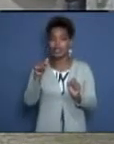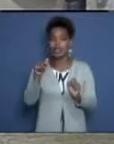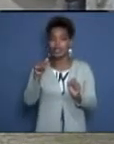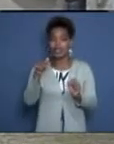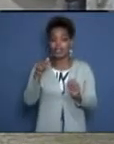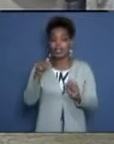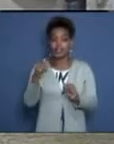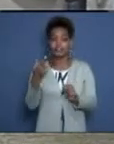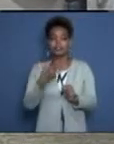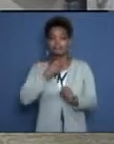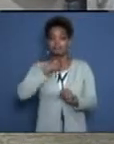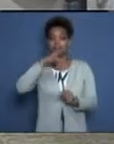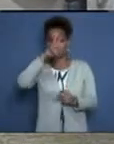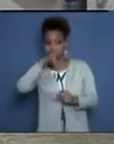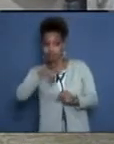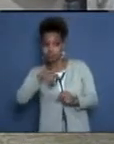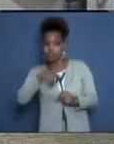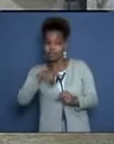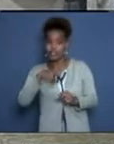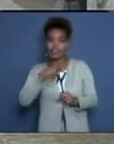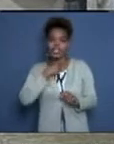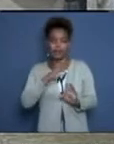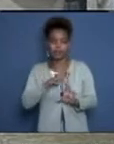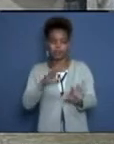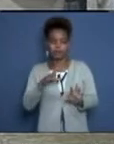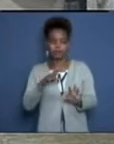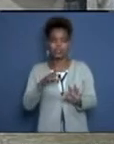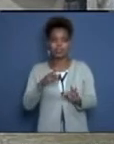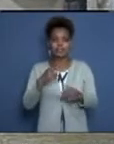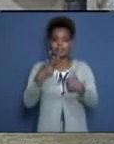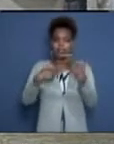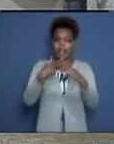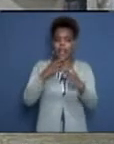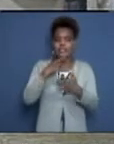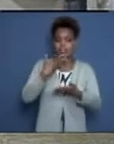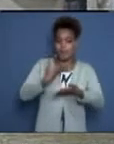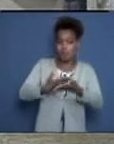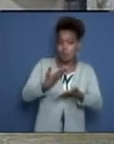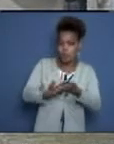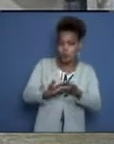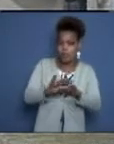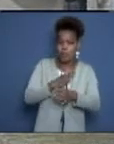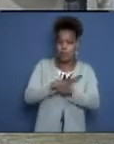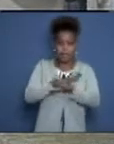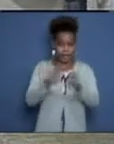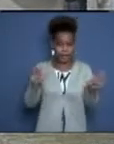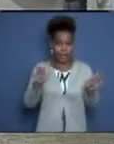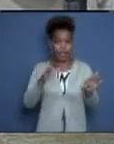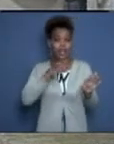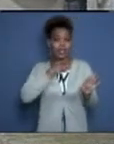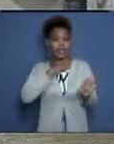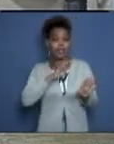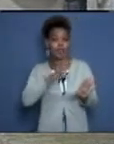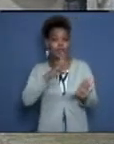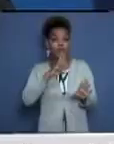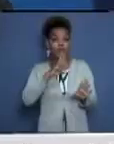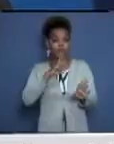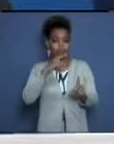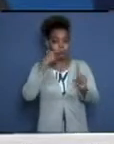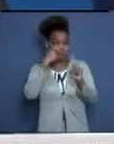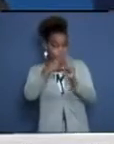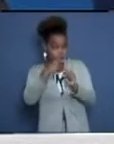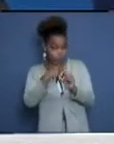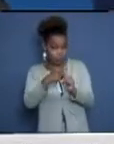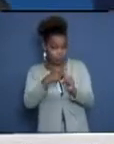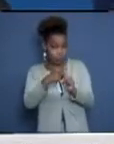sale, es decir, a una alta sospecha y se le hacen los exámenes auxiliares correspondientes y se define que el